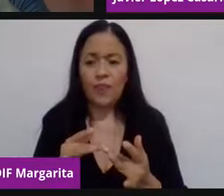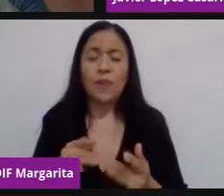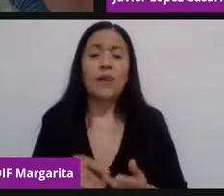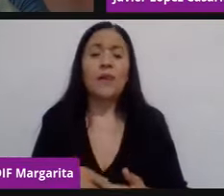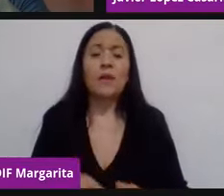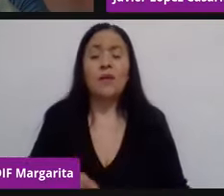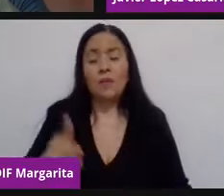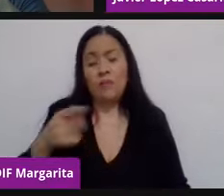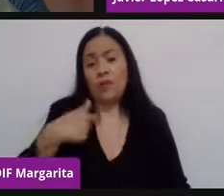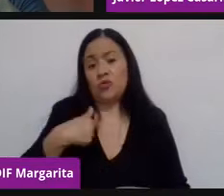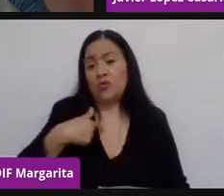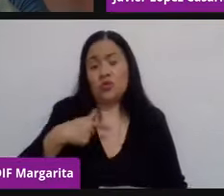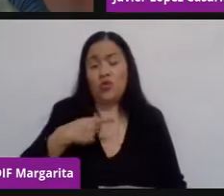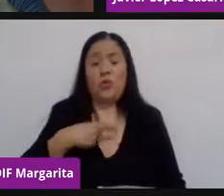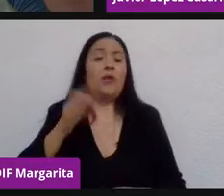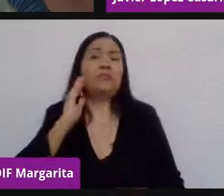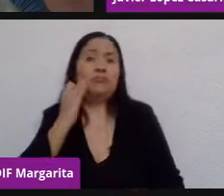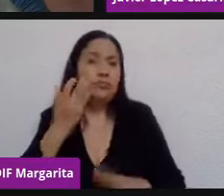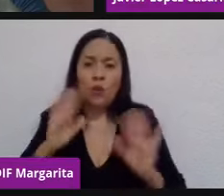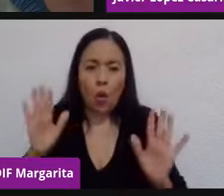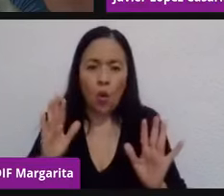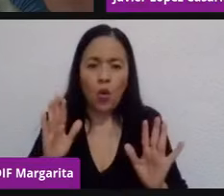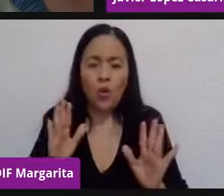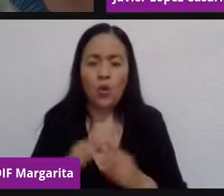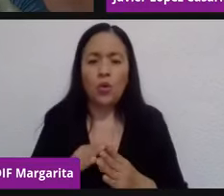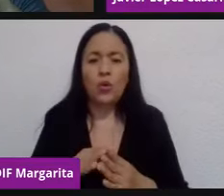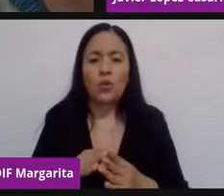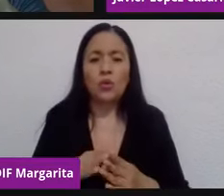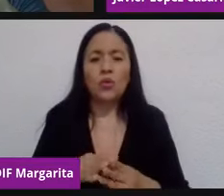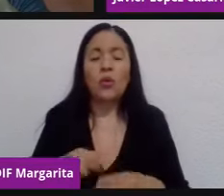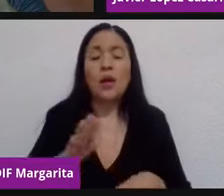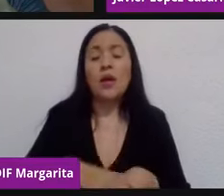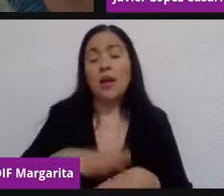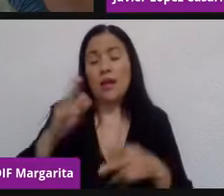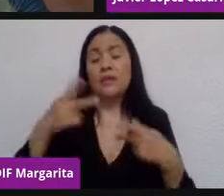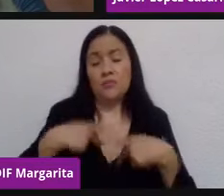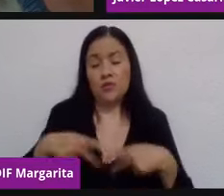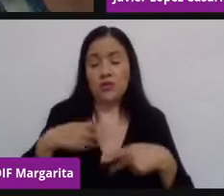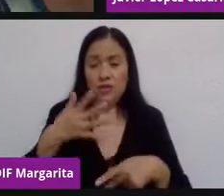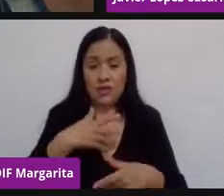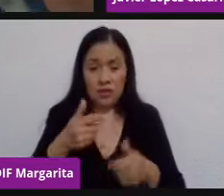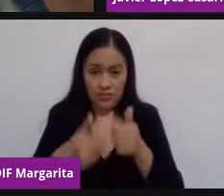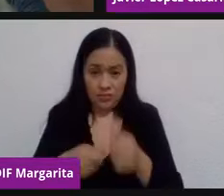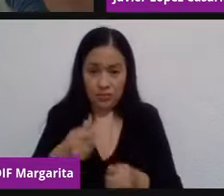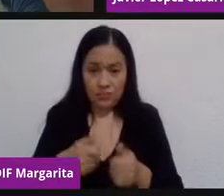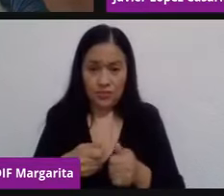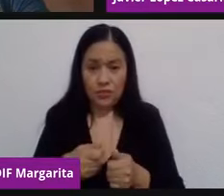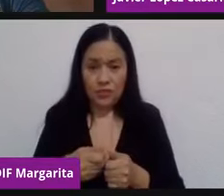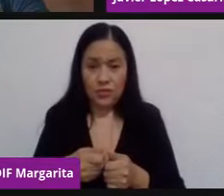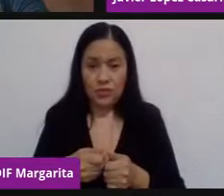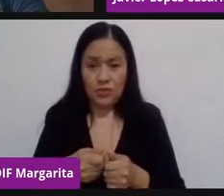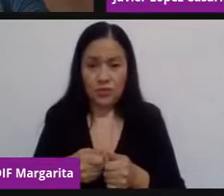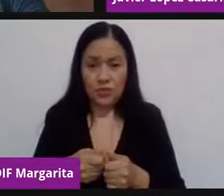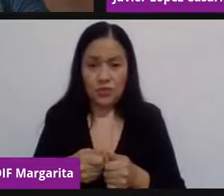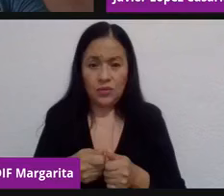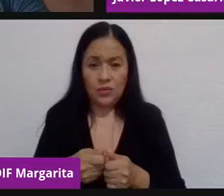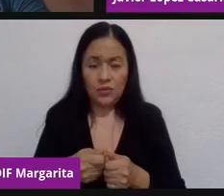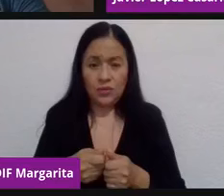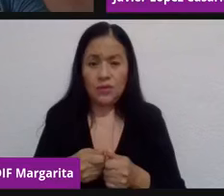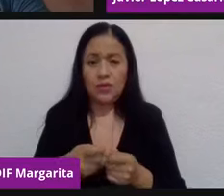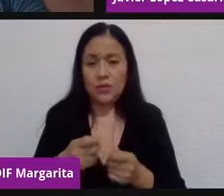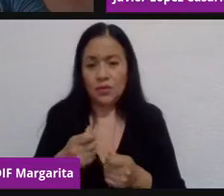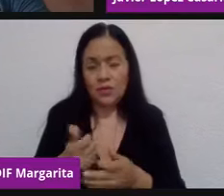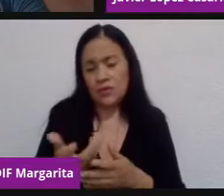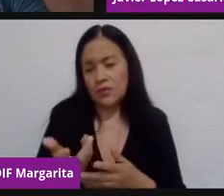o como la gran mayoría de las personas que tenemos un dispositivo, gastamos en temas.